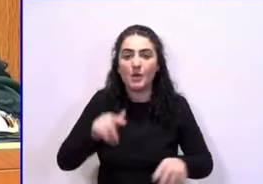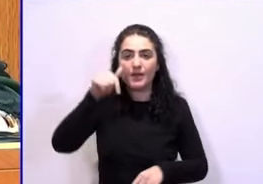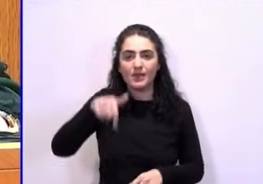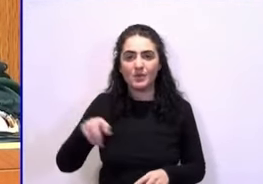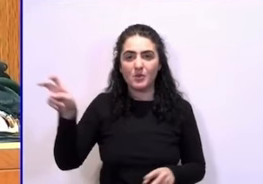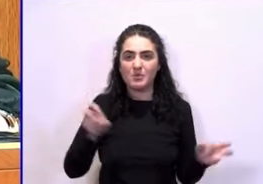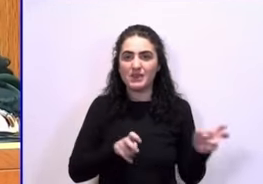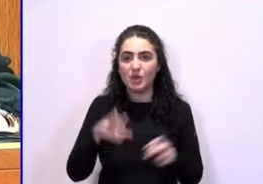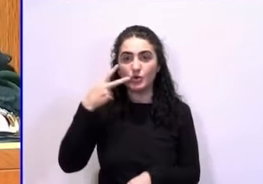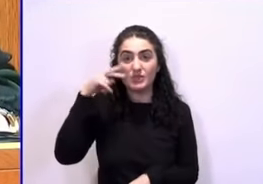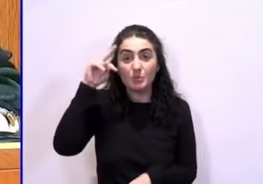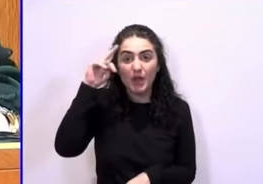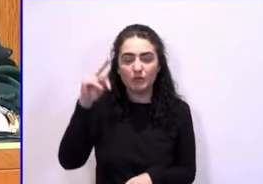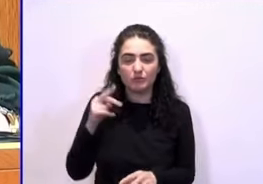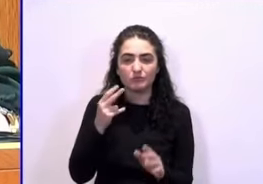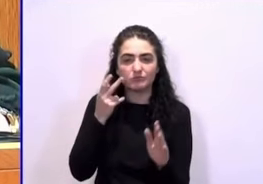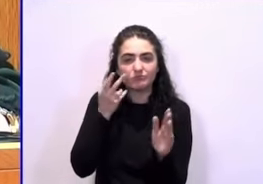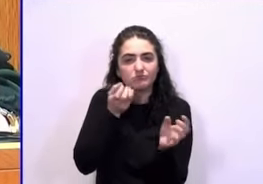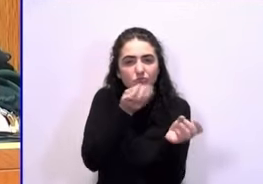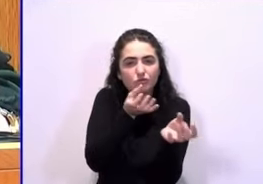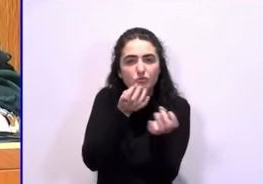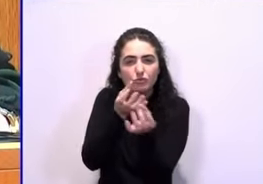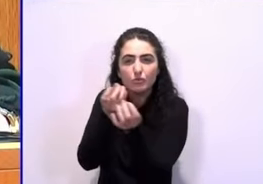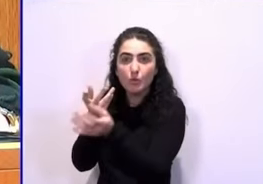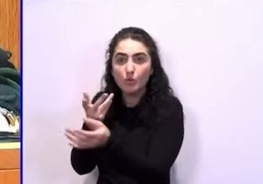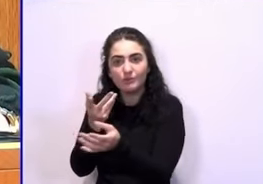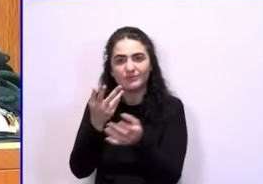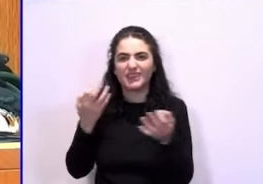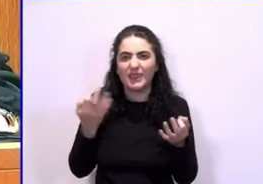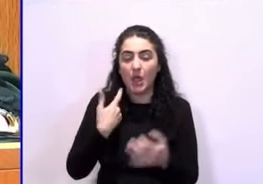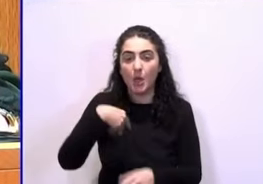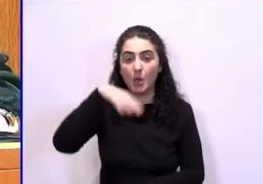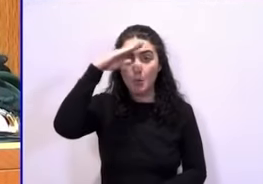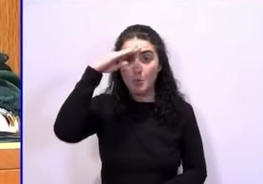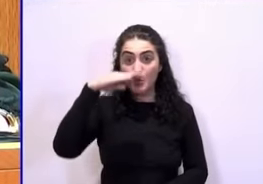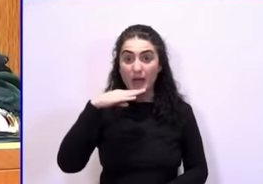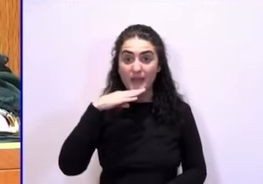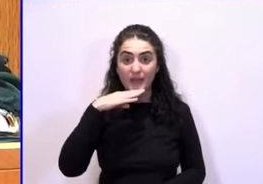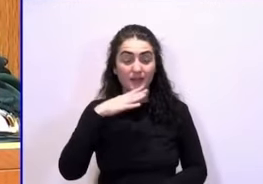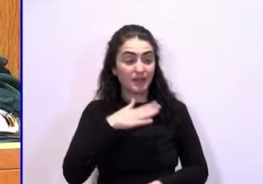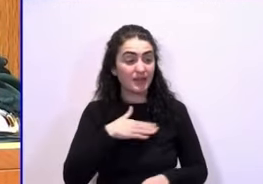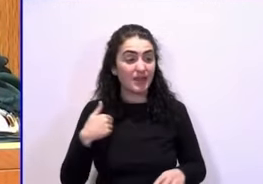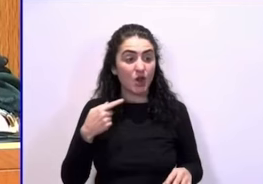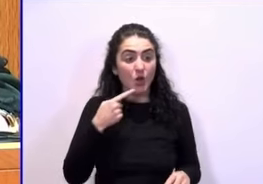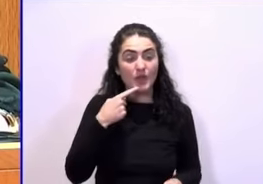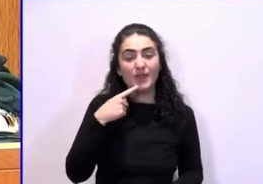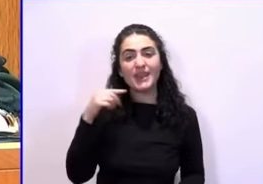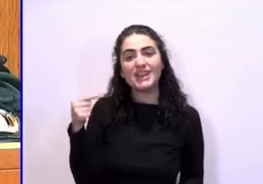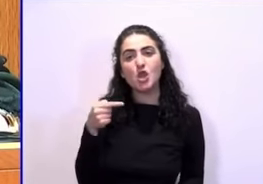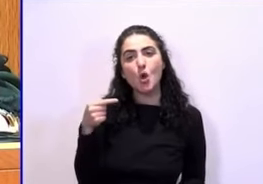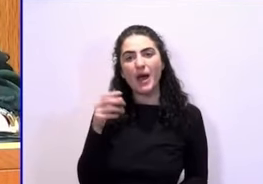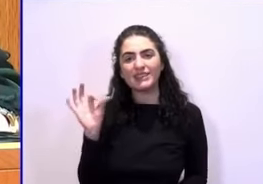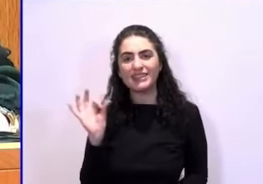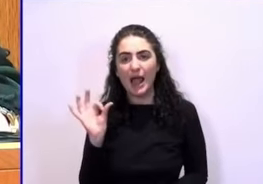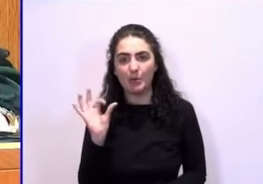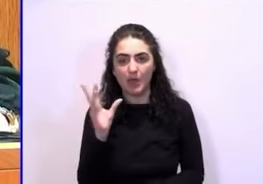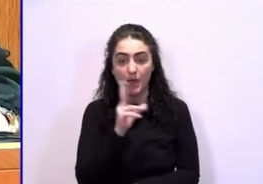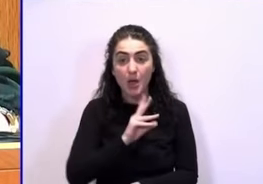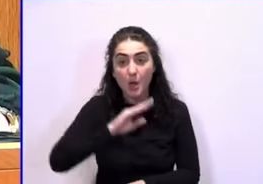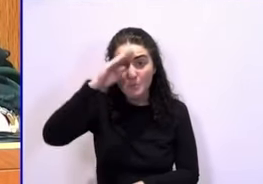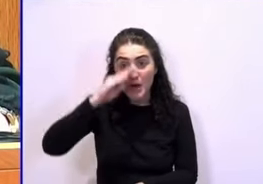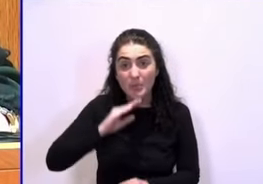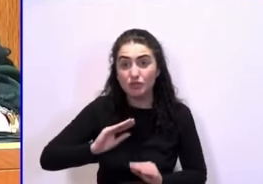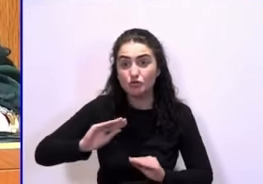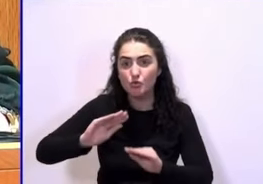que contaron cómo su padre, me estoy refiriendo a Guiomar Sarabia, cómo su padre, que fue